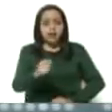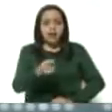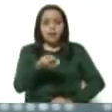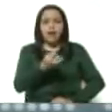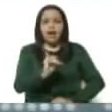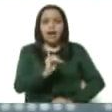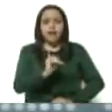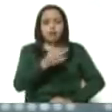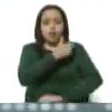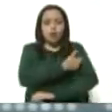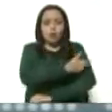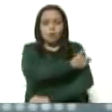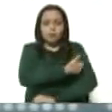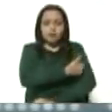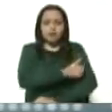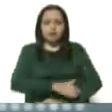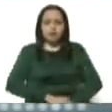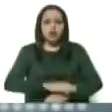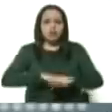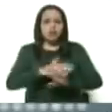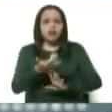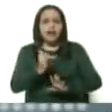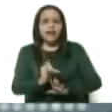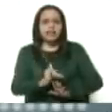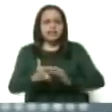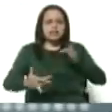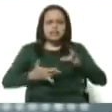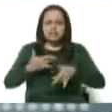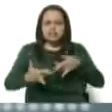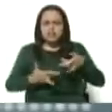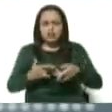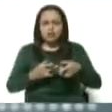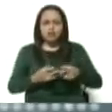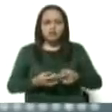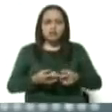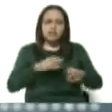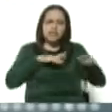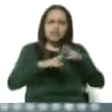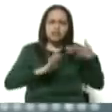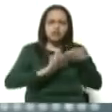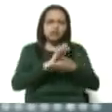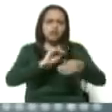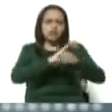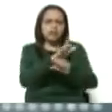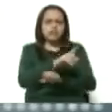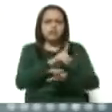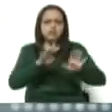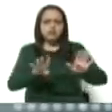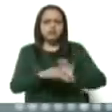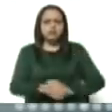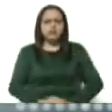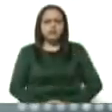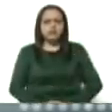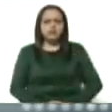hospital sentinela por presentar síntomas subjetivos de infección por COVID-19.